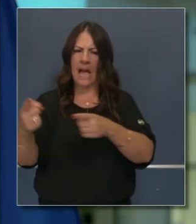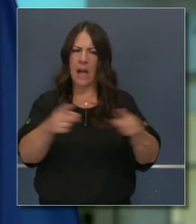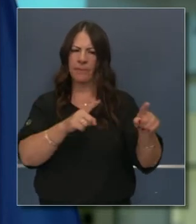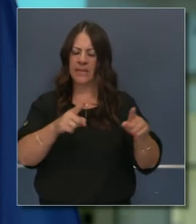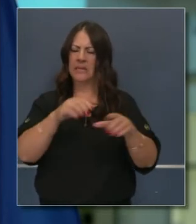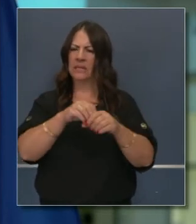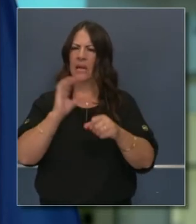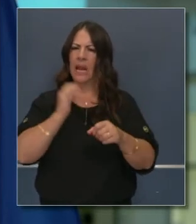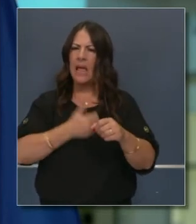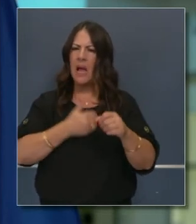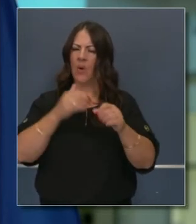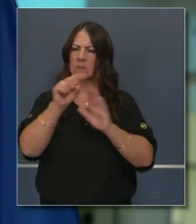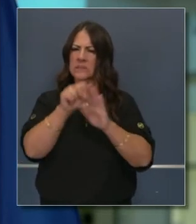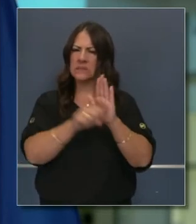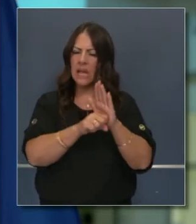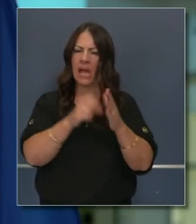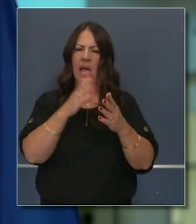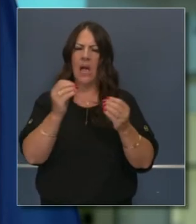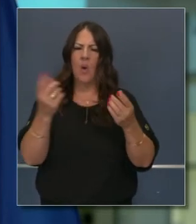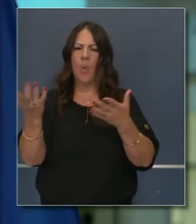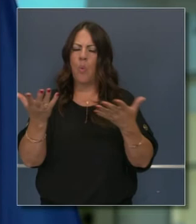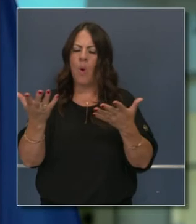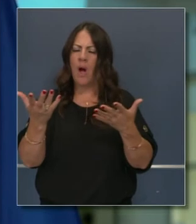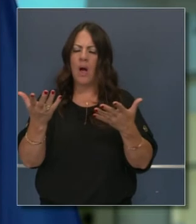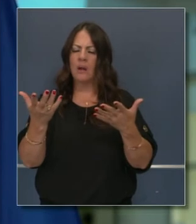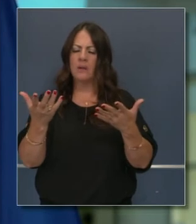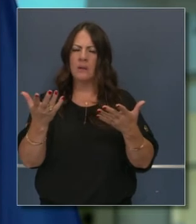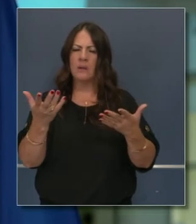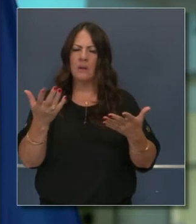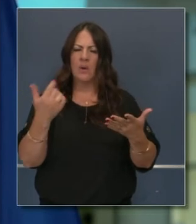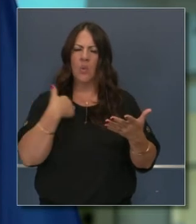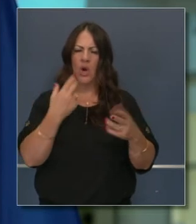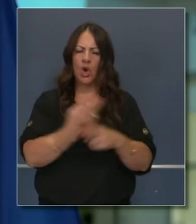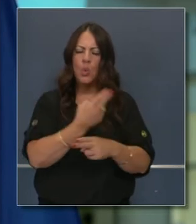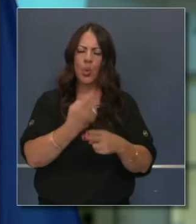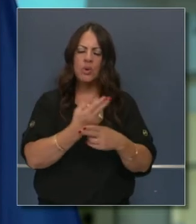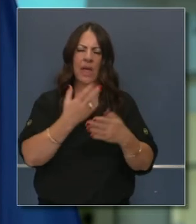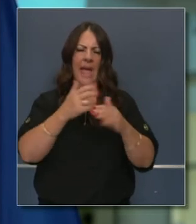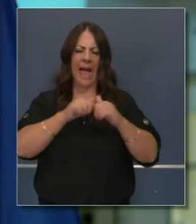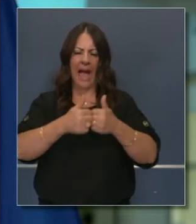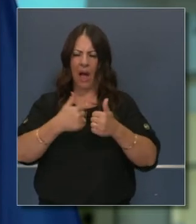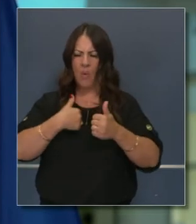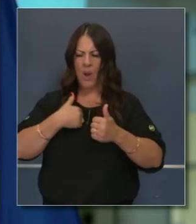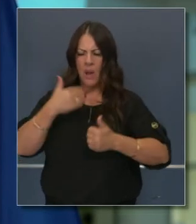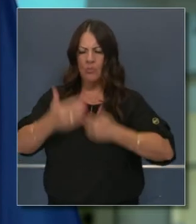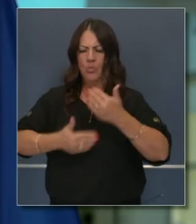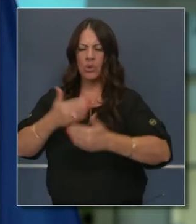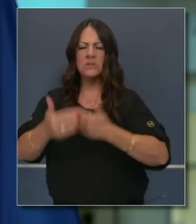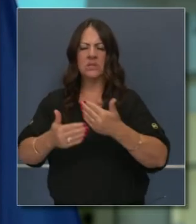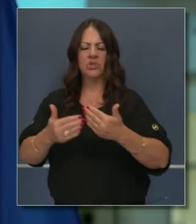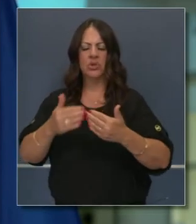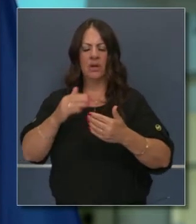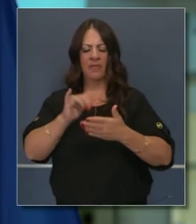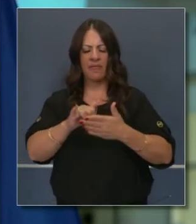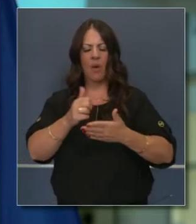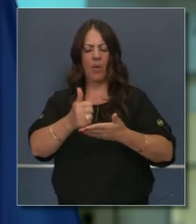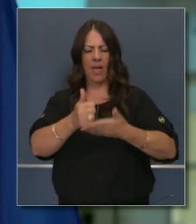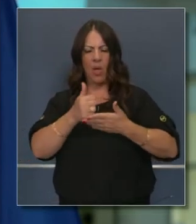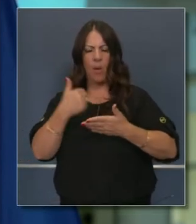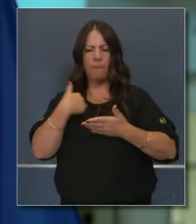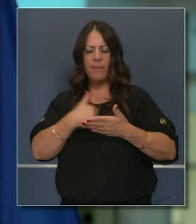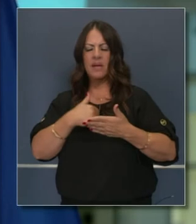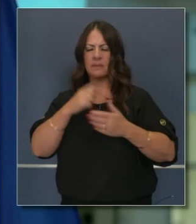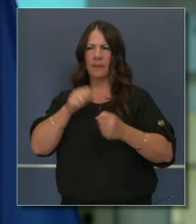de cuáles condiciones persistirán y cuáles condiciones serán introducidas a